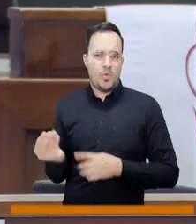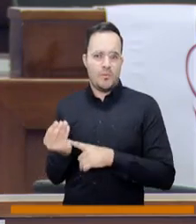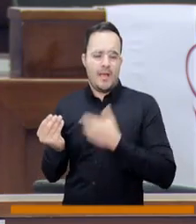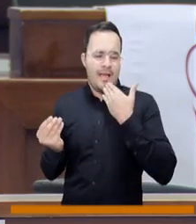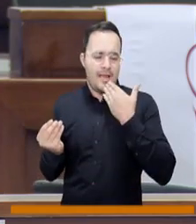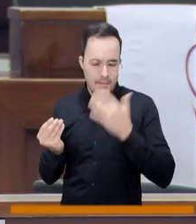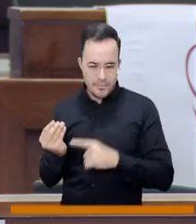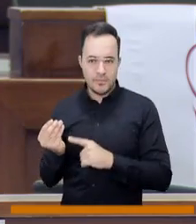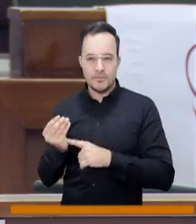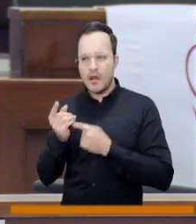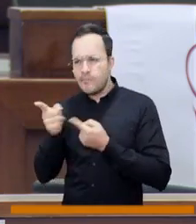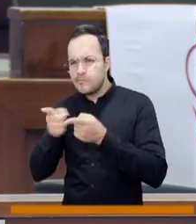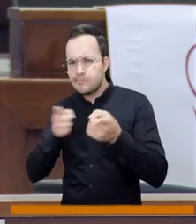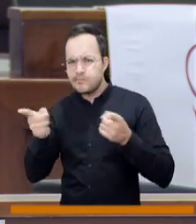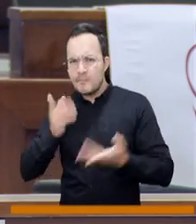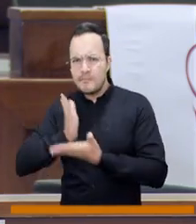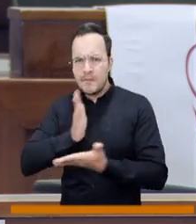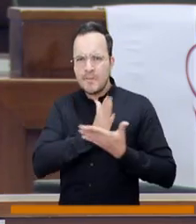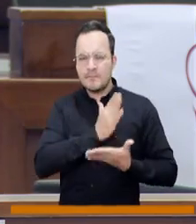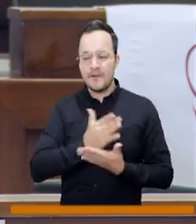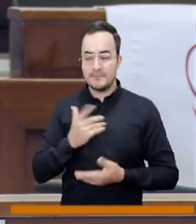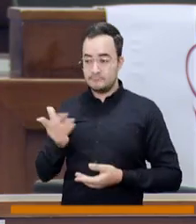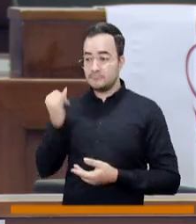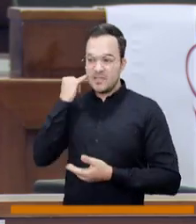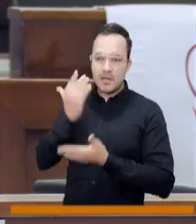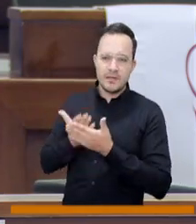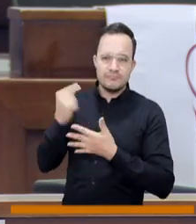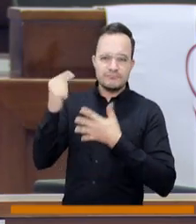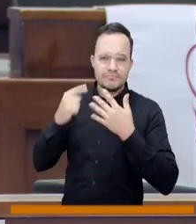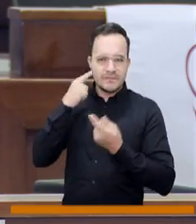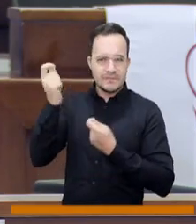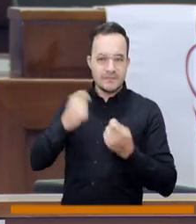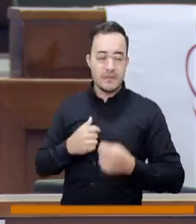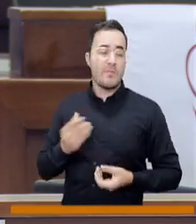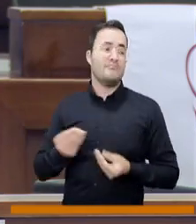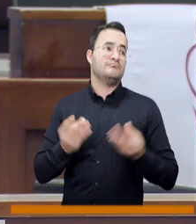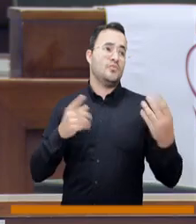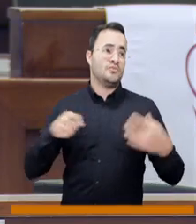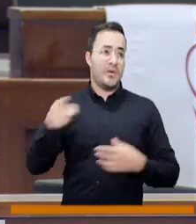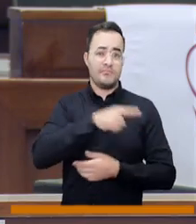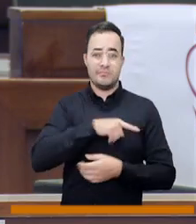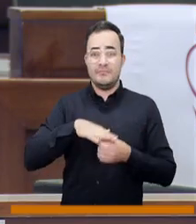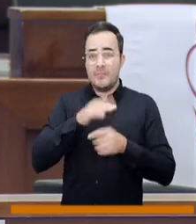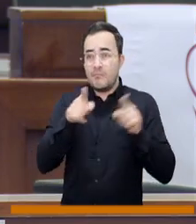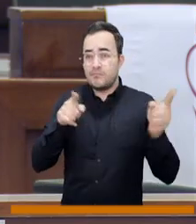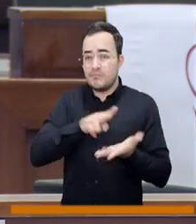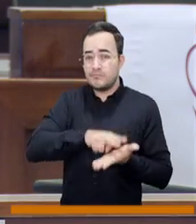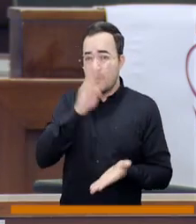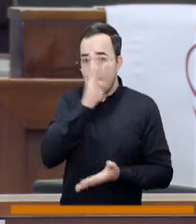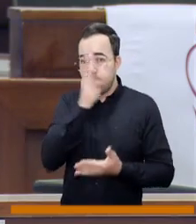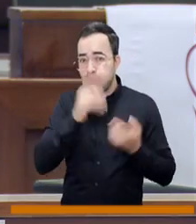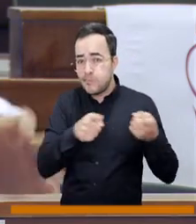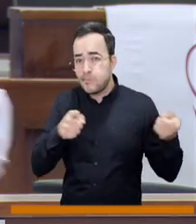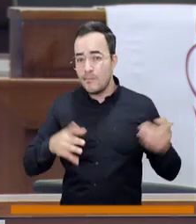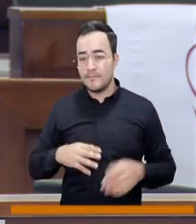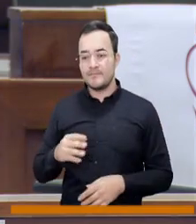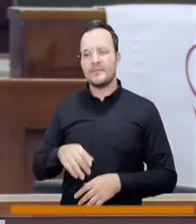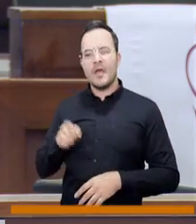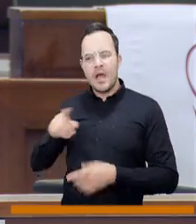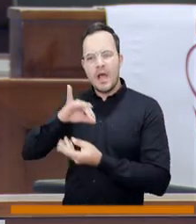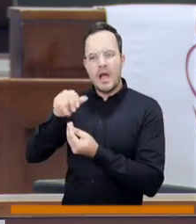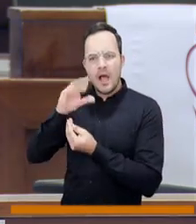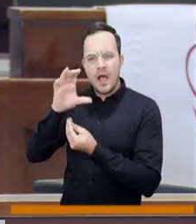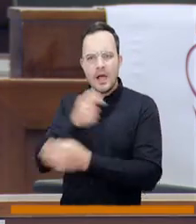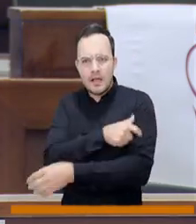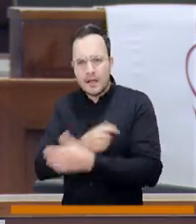estrategias. Porque en todos los barrios tenemos personas que tienen epilepsia. Y un comité de una junta de acción comunal podría,